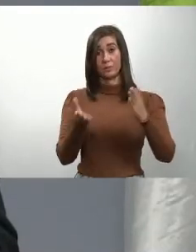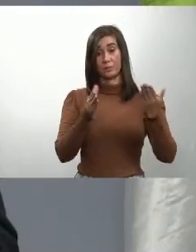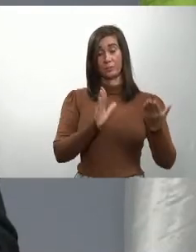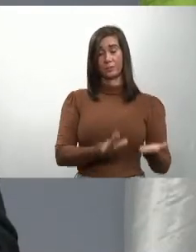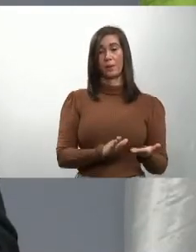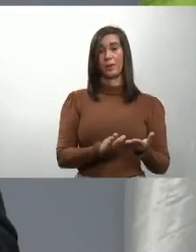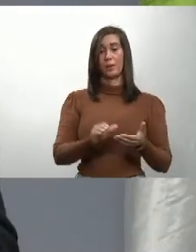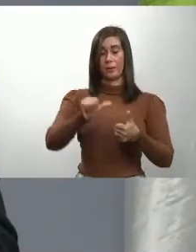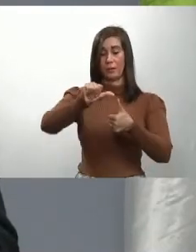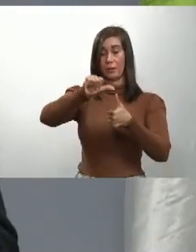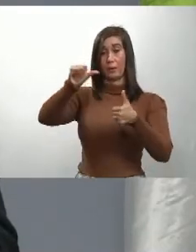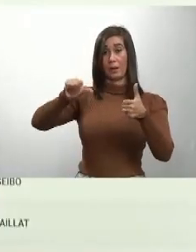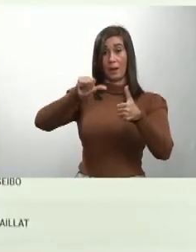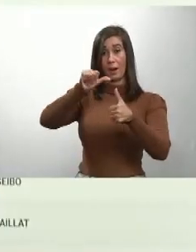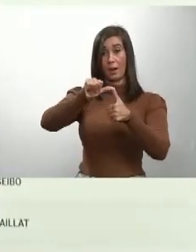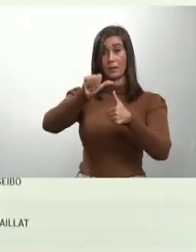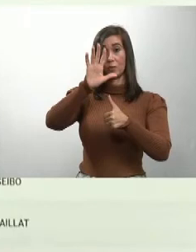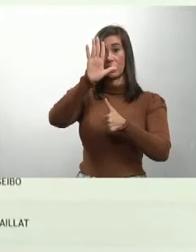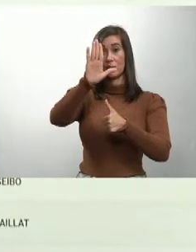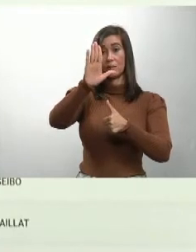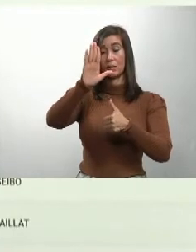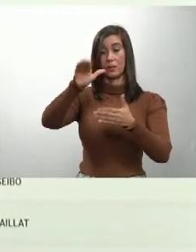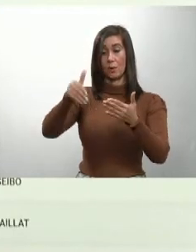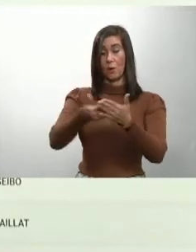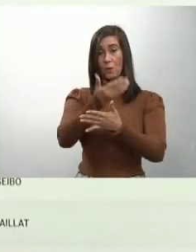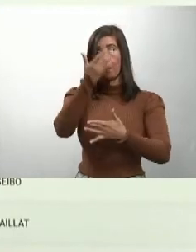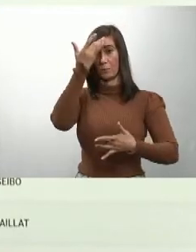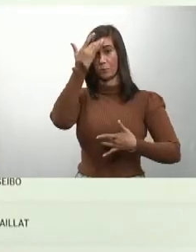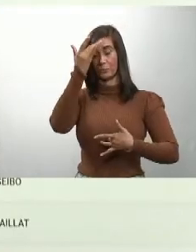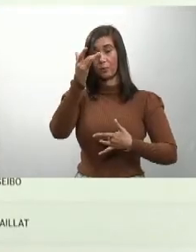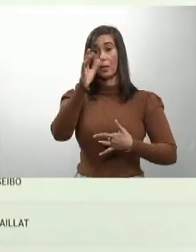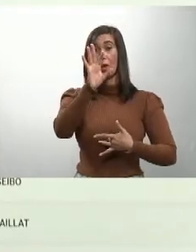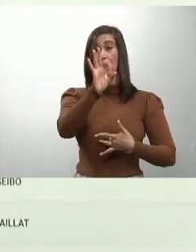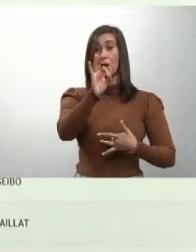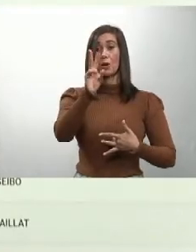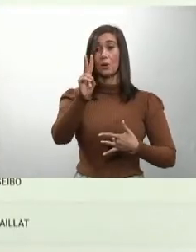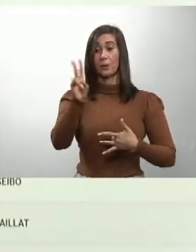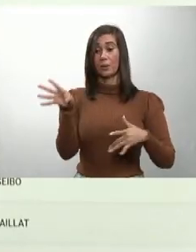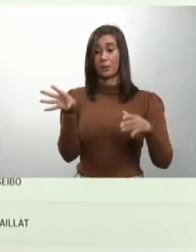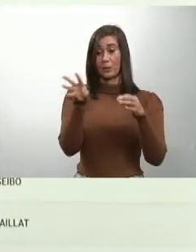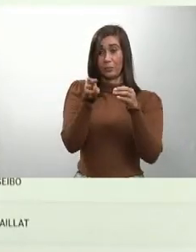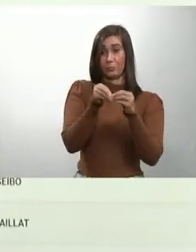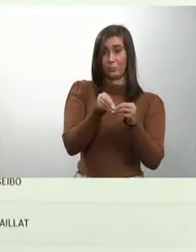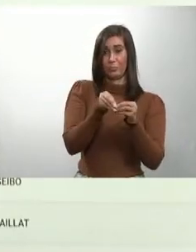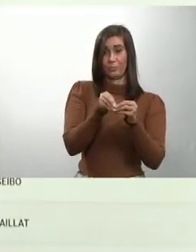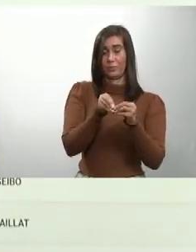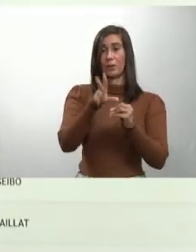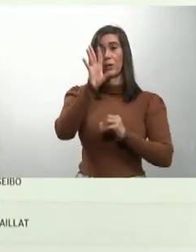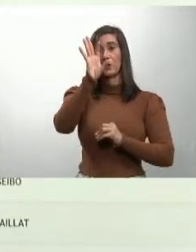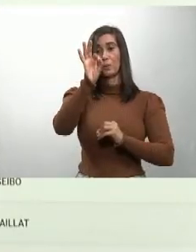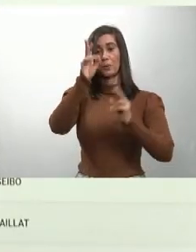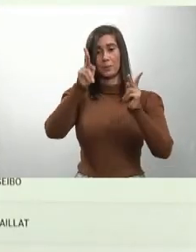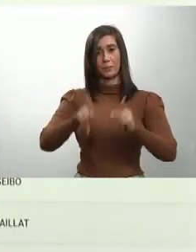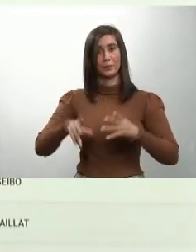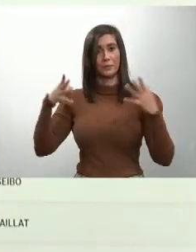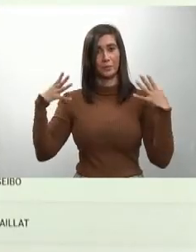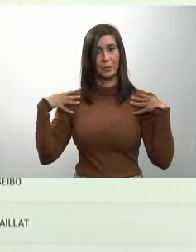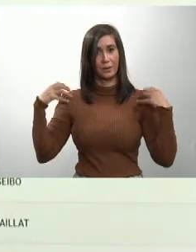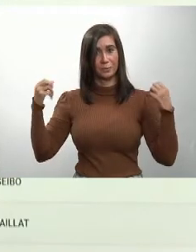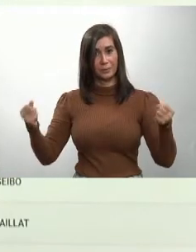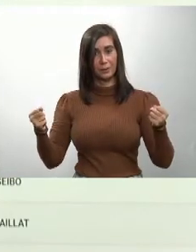Azua, 5 casos nuevos, 92 acumulados, 9 recuperados,